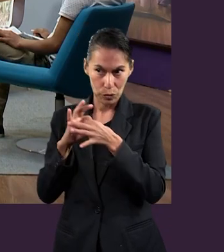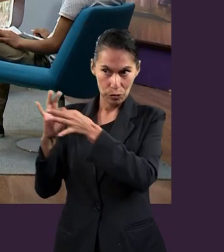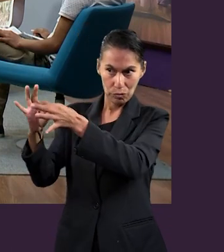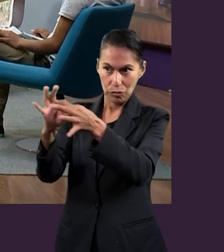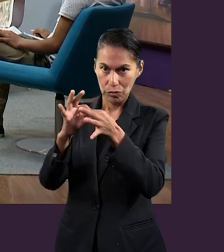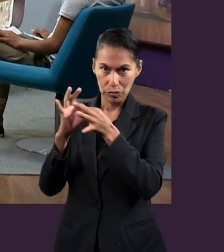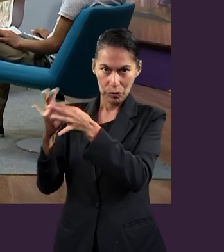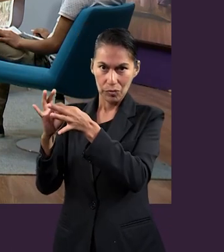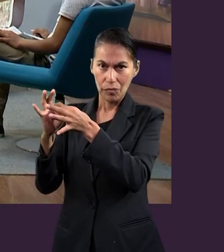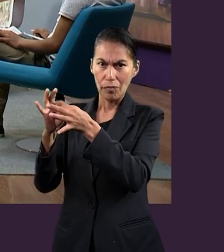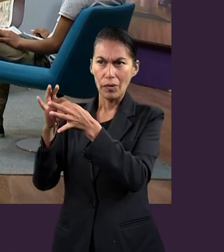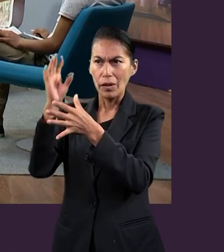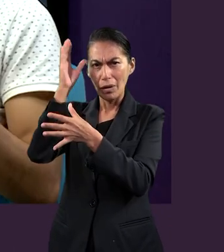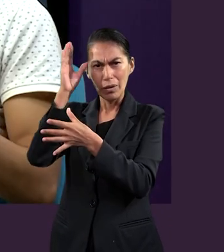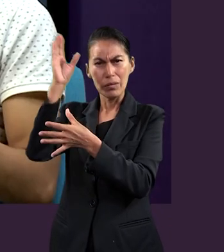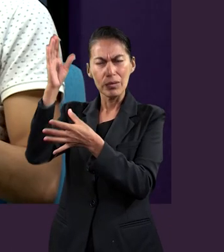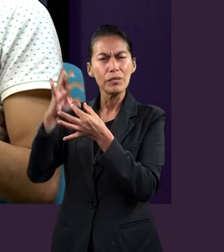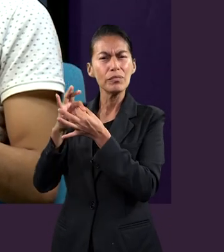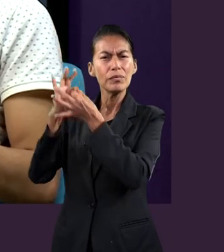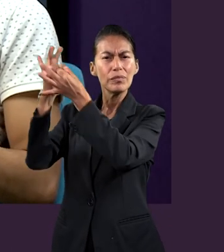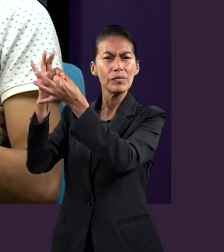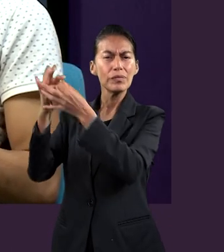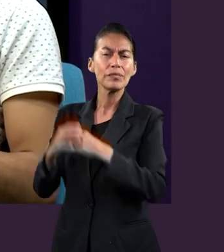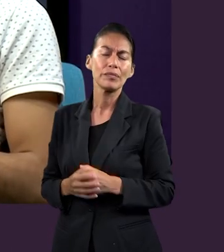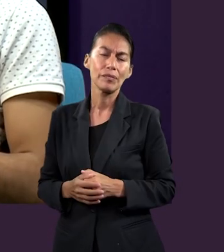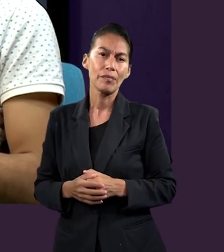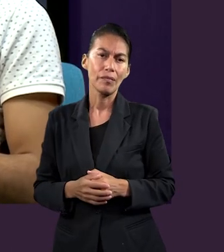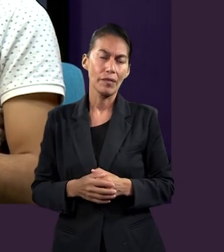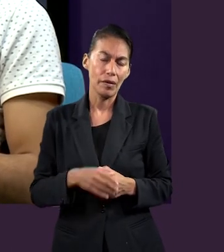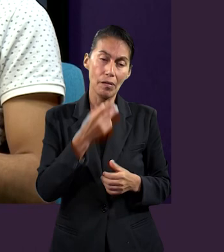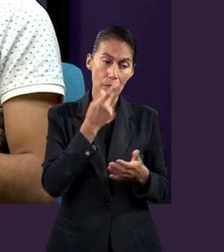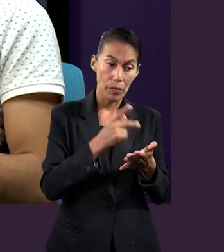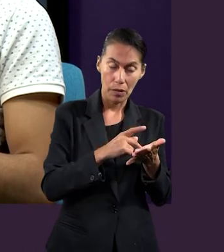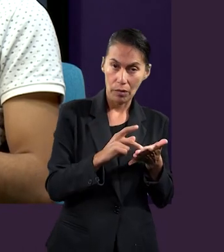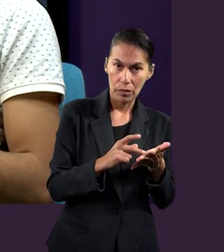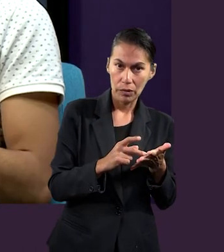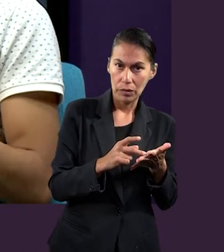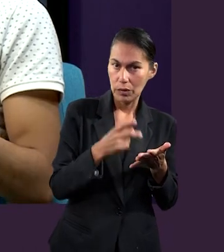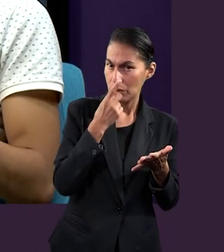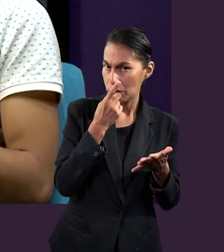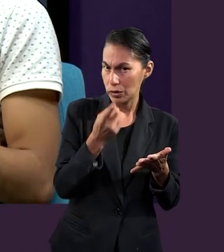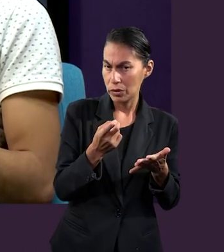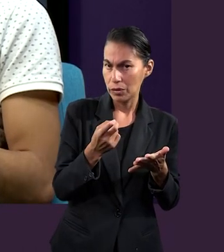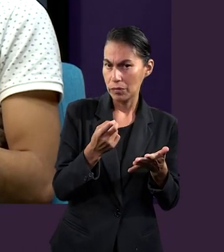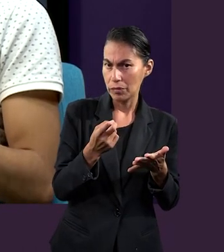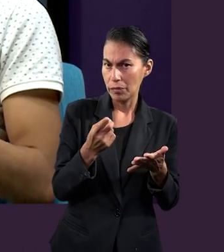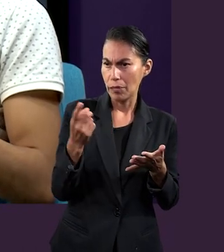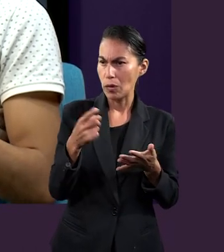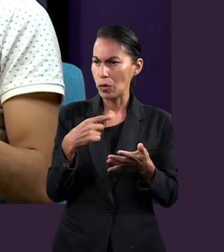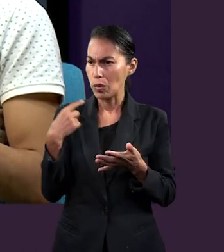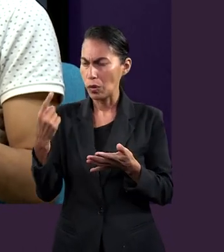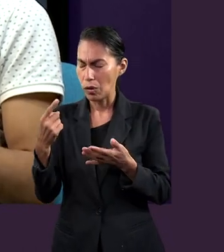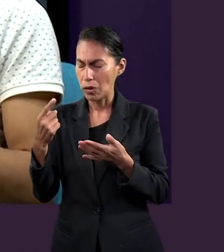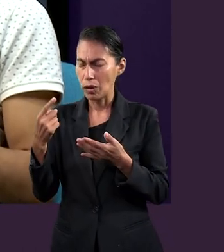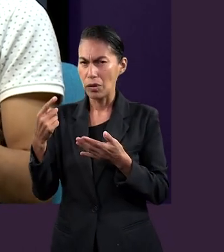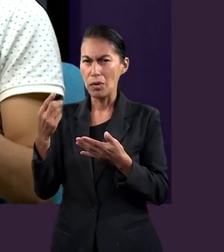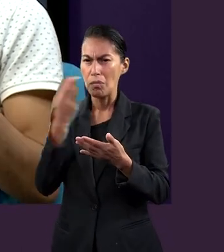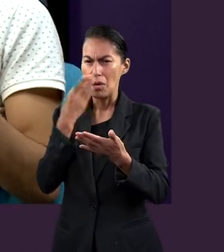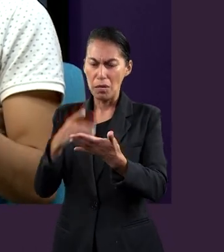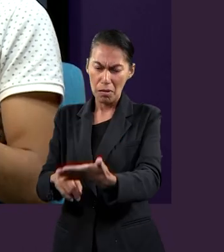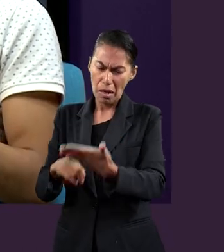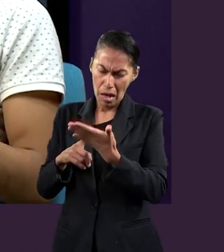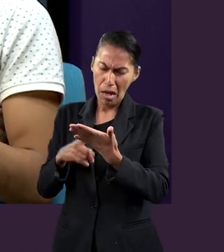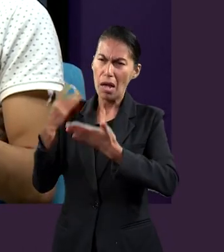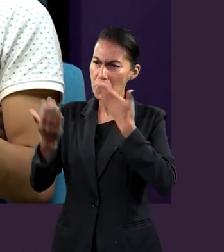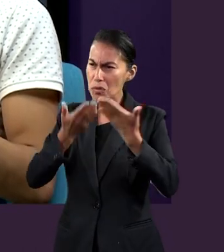del cuerpo de Cristo? Pablo menciona, dice que debemos de ser maduros en